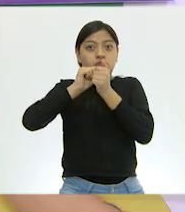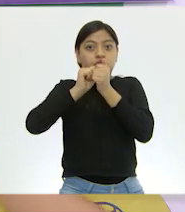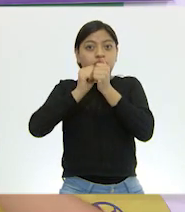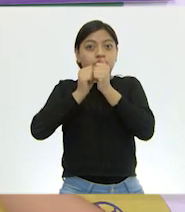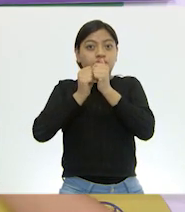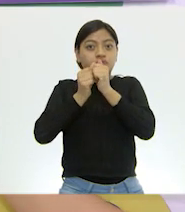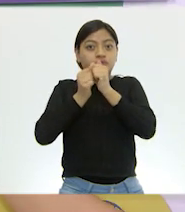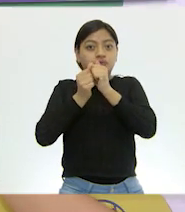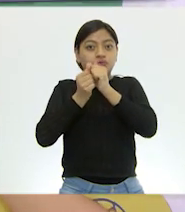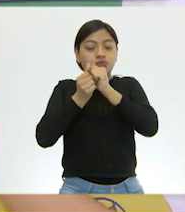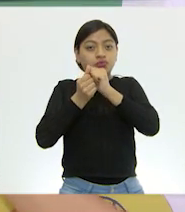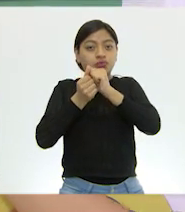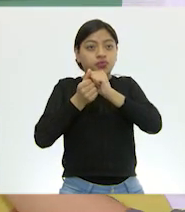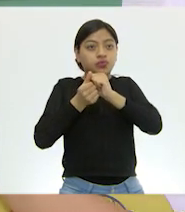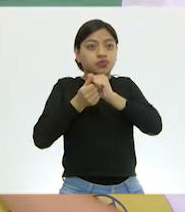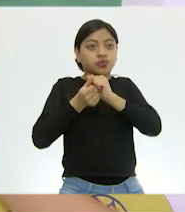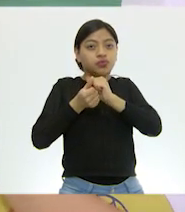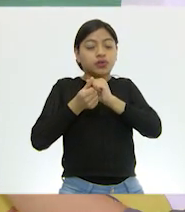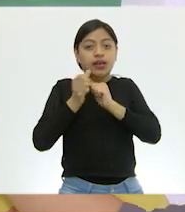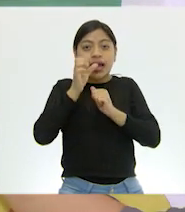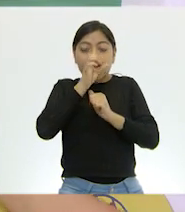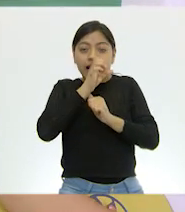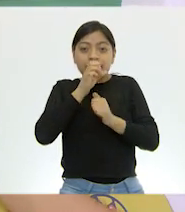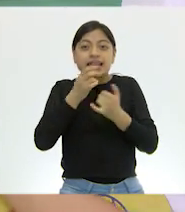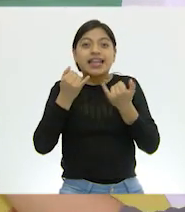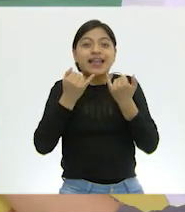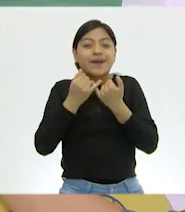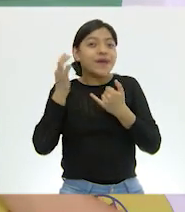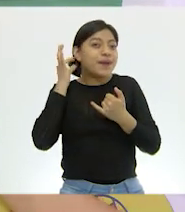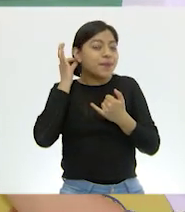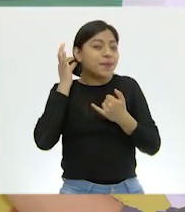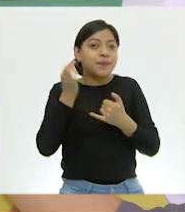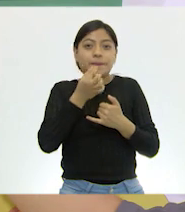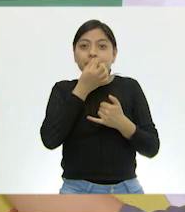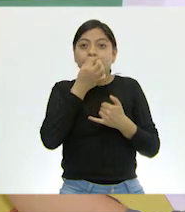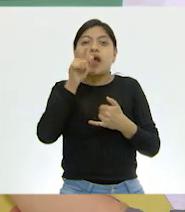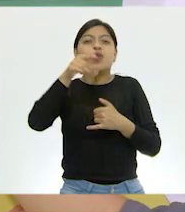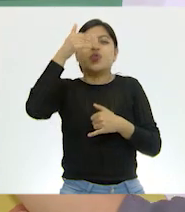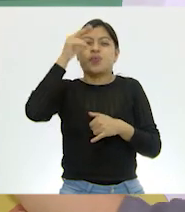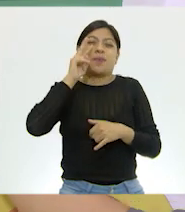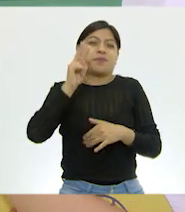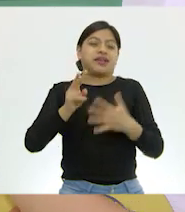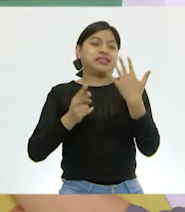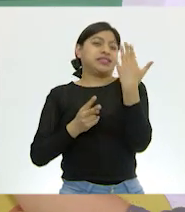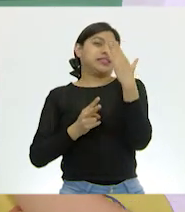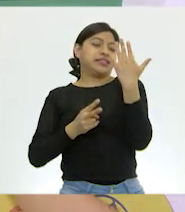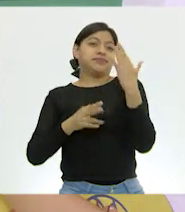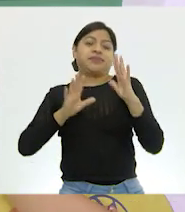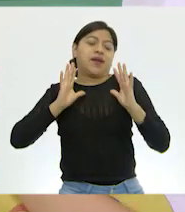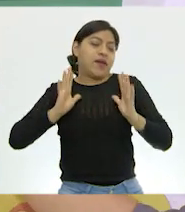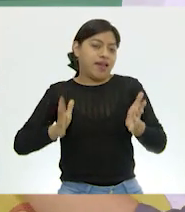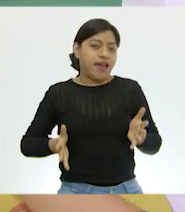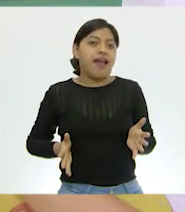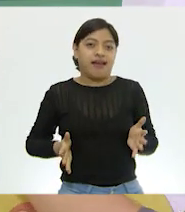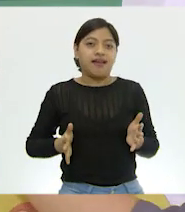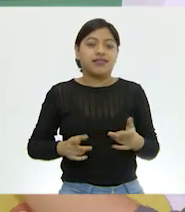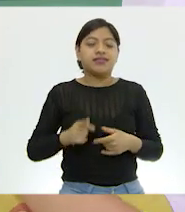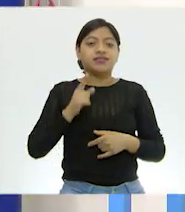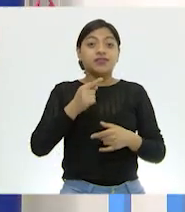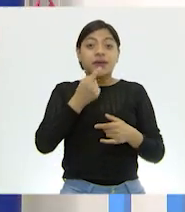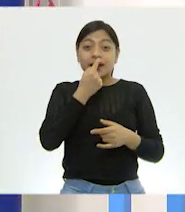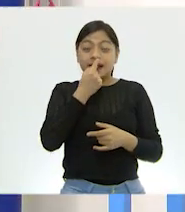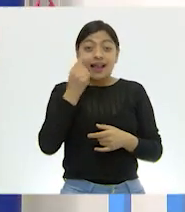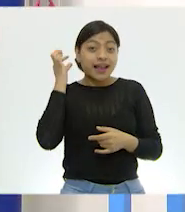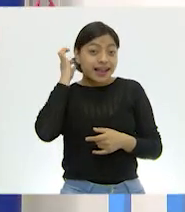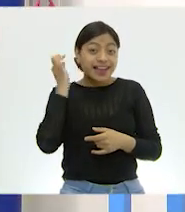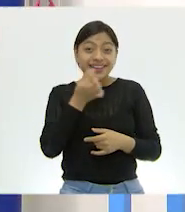pequeños vellitos que tenemos en la nariz. Tal vez todos ya nos hemos visto esos vellitos que tenemos en la nariz, ¿verdad? Por supuesto. Con ayuda de esos